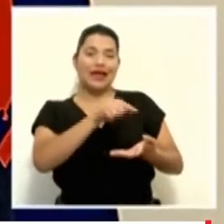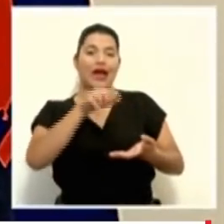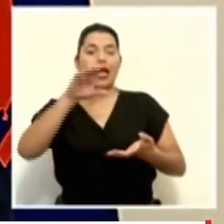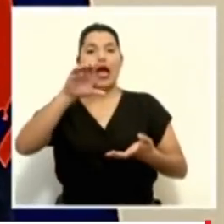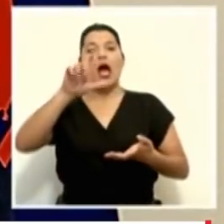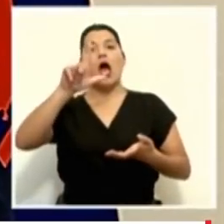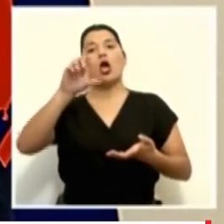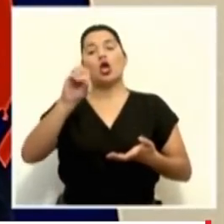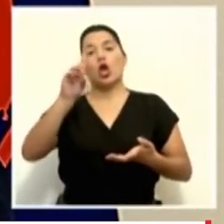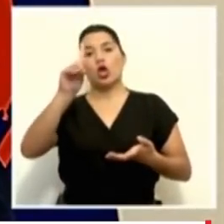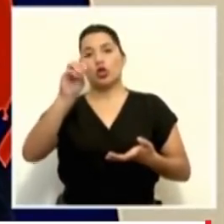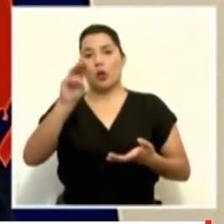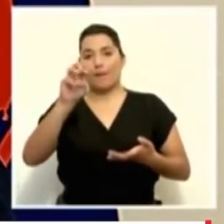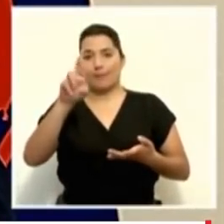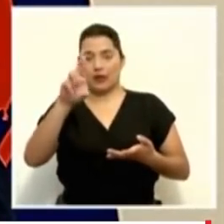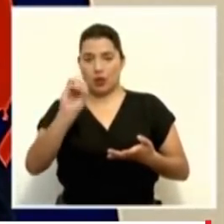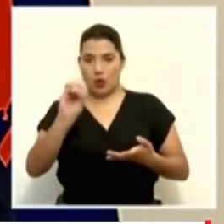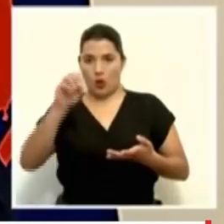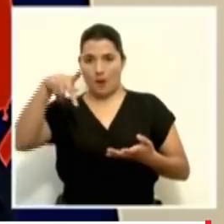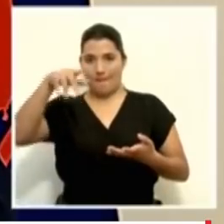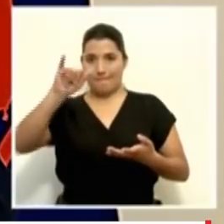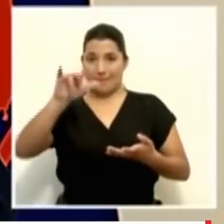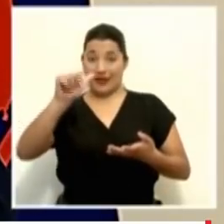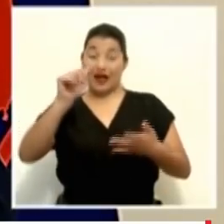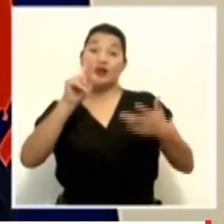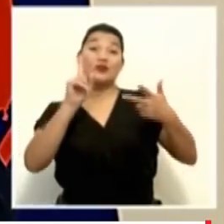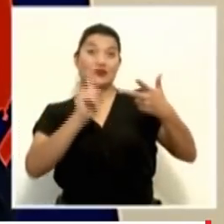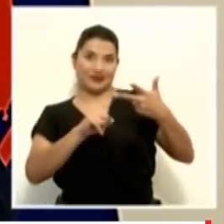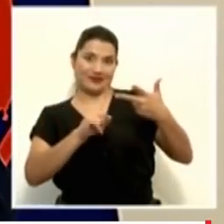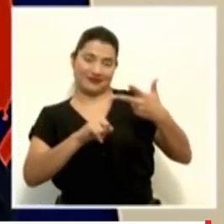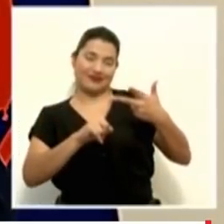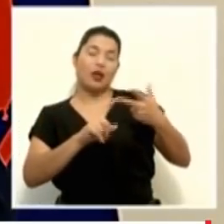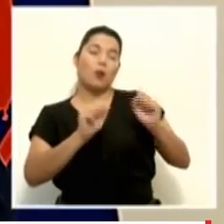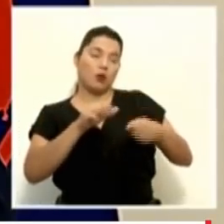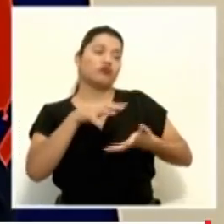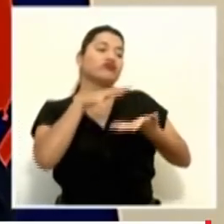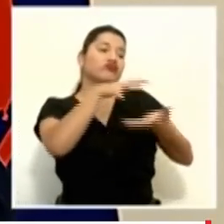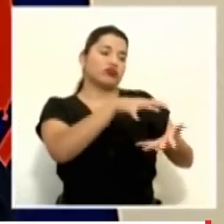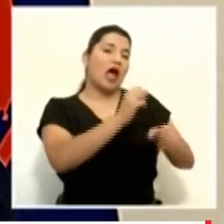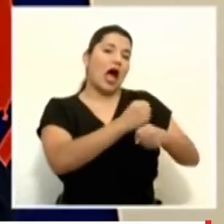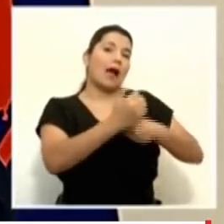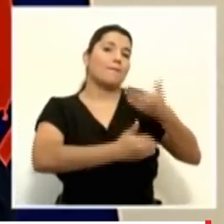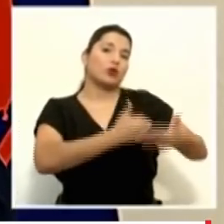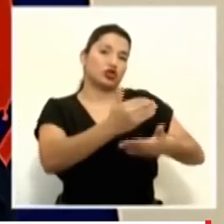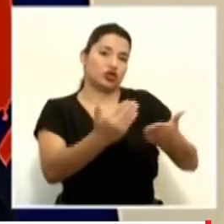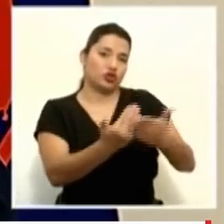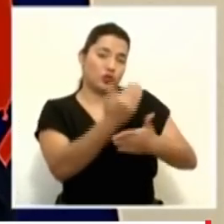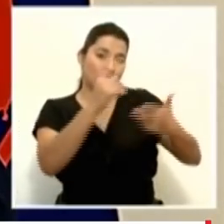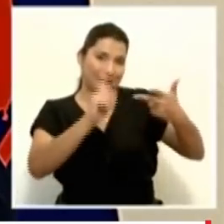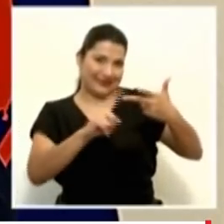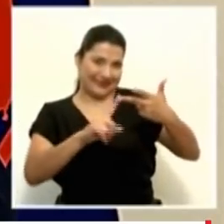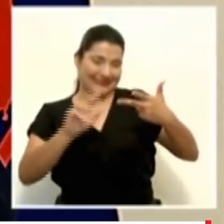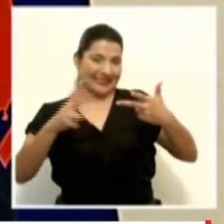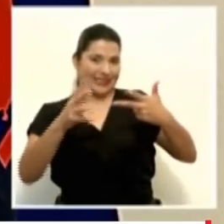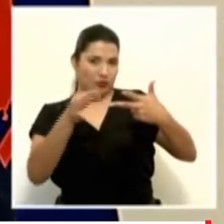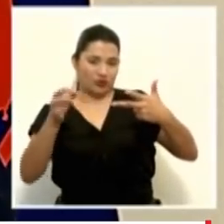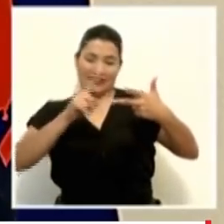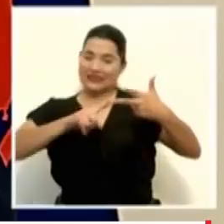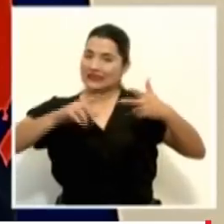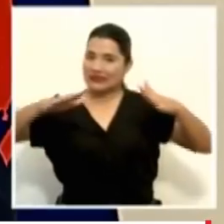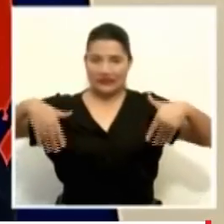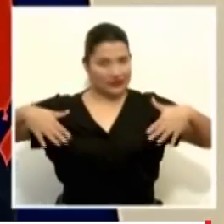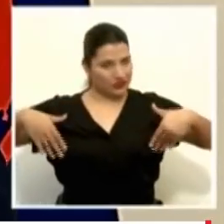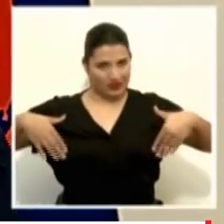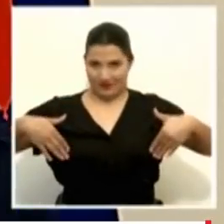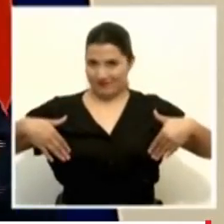esa también será una tercera opción terapéutica que entrará en el juego. Reitero, no se está haciendo